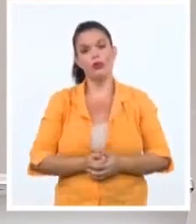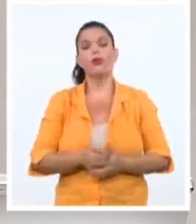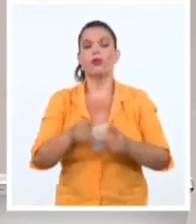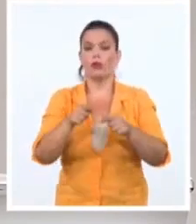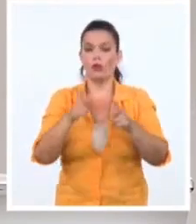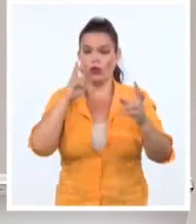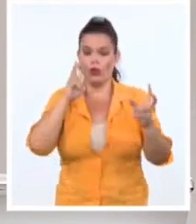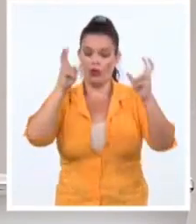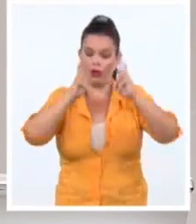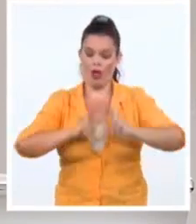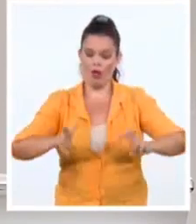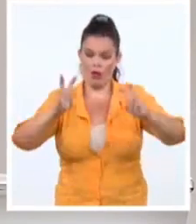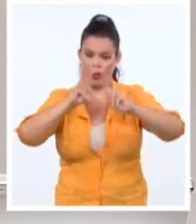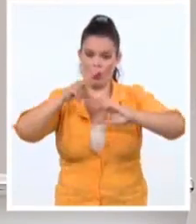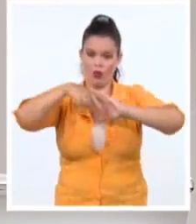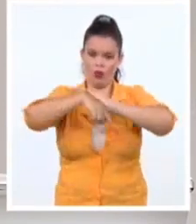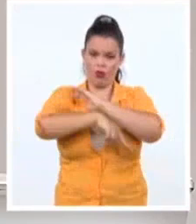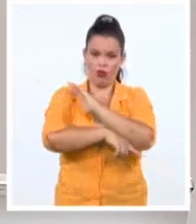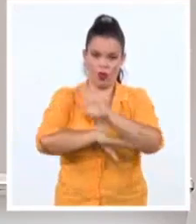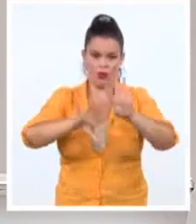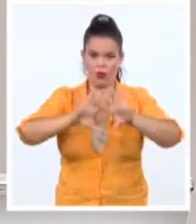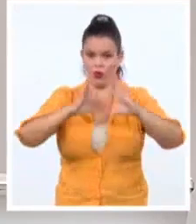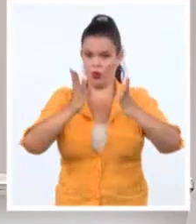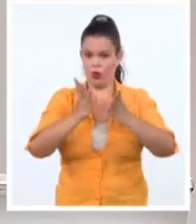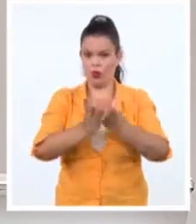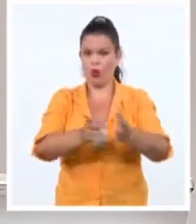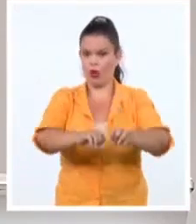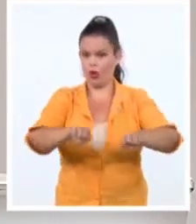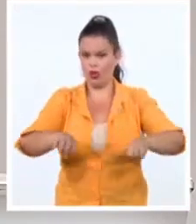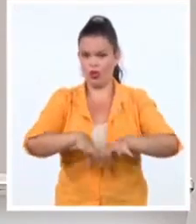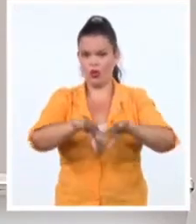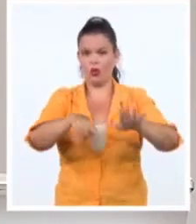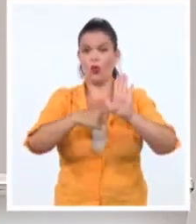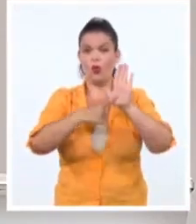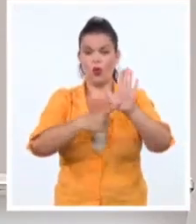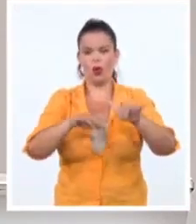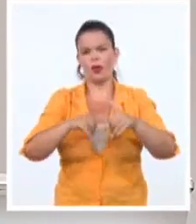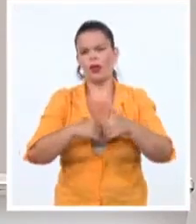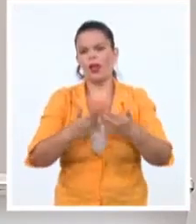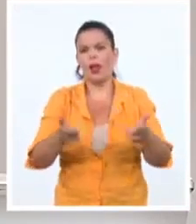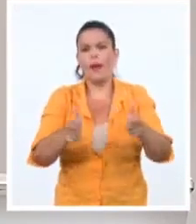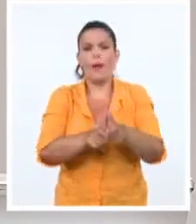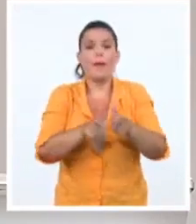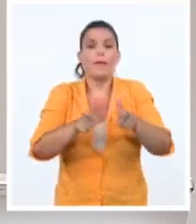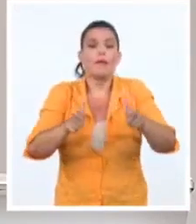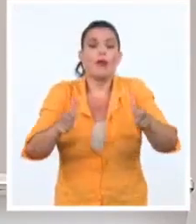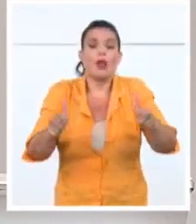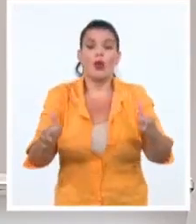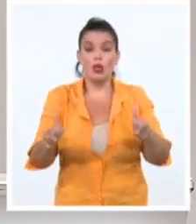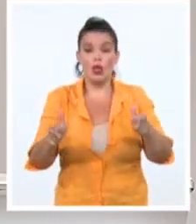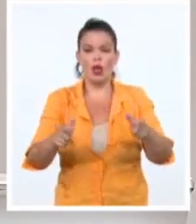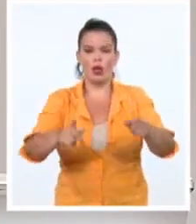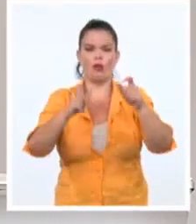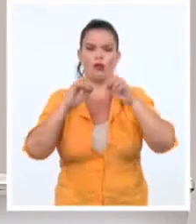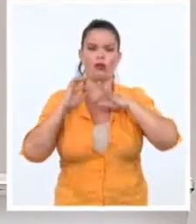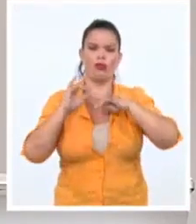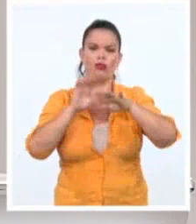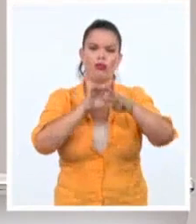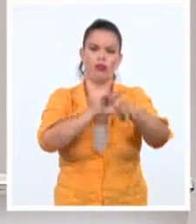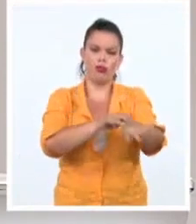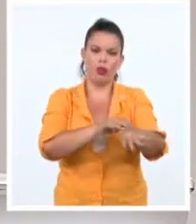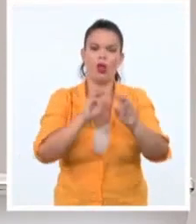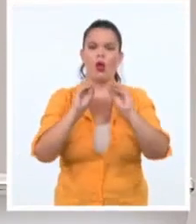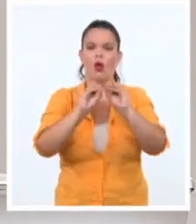pormenorizado, dice el informe de los hechos ocurridos, revela que la mayoría de las manifestaciones convocadas y